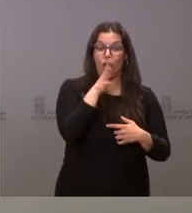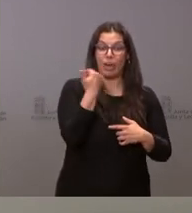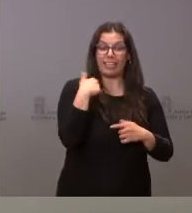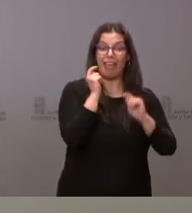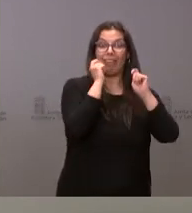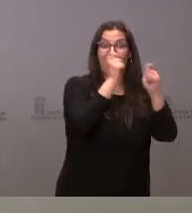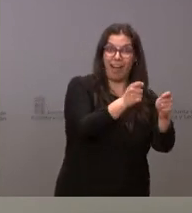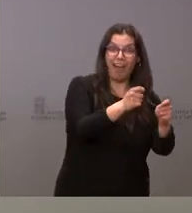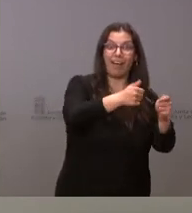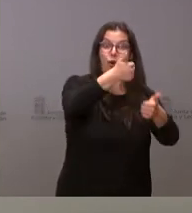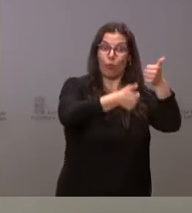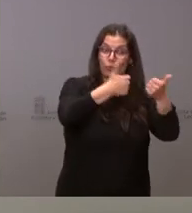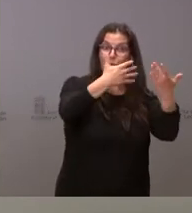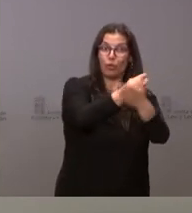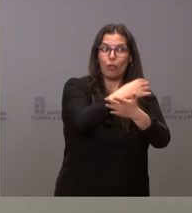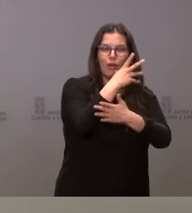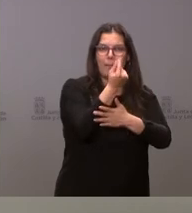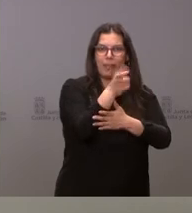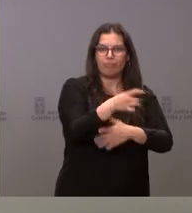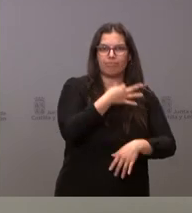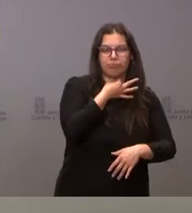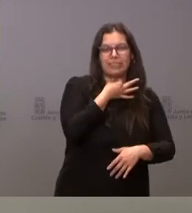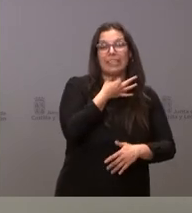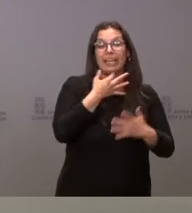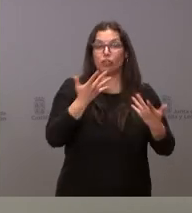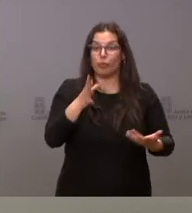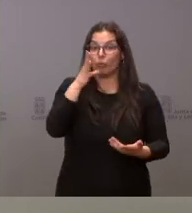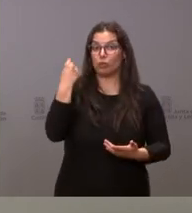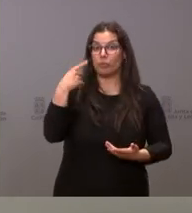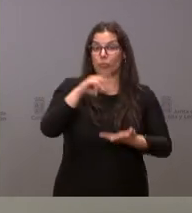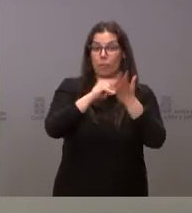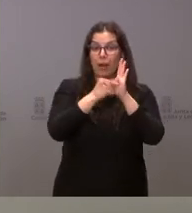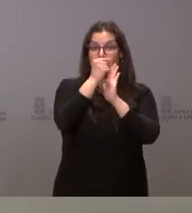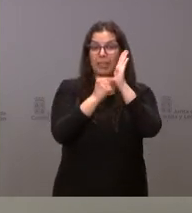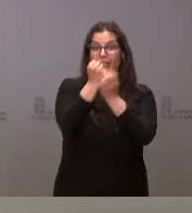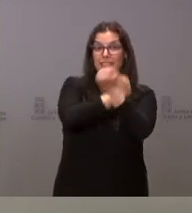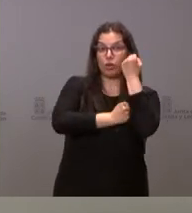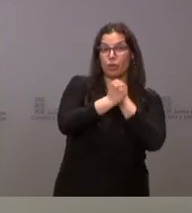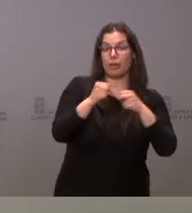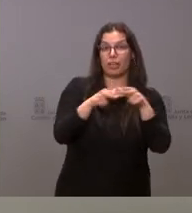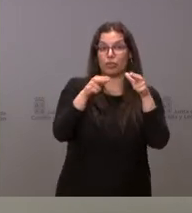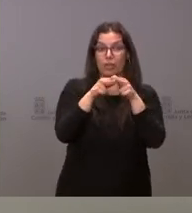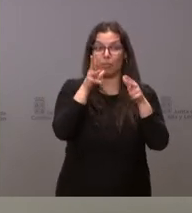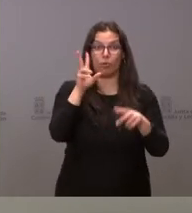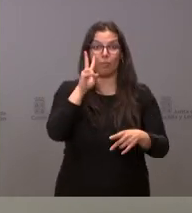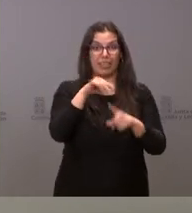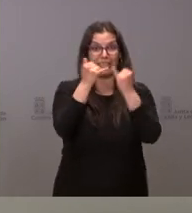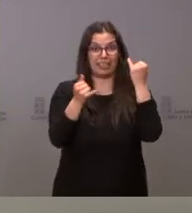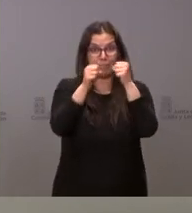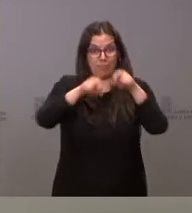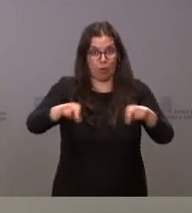dentro de ese plan de medidas económicas y sociales ante el agravamiento de la crisis,